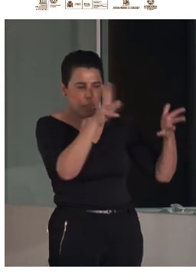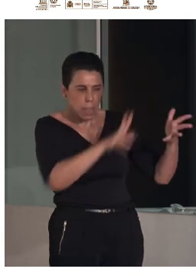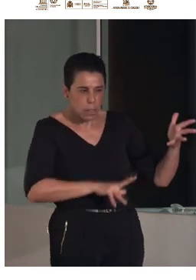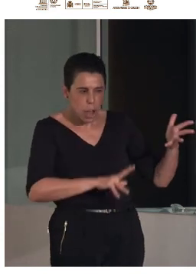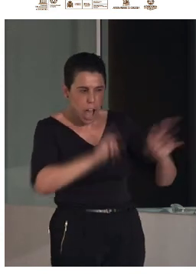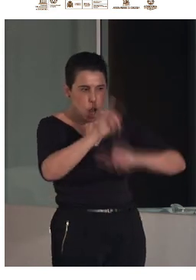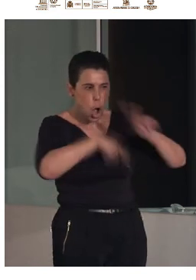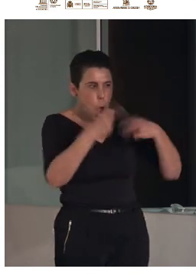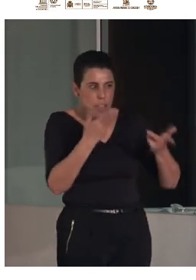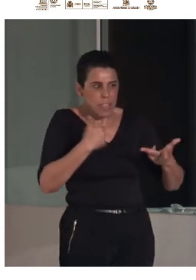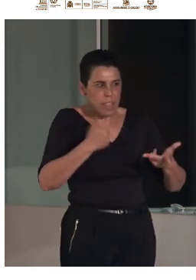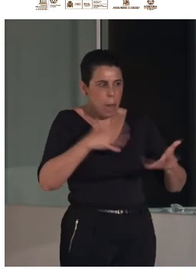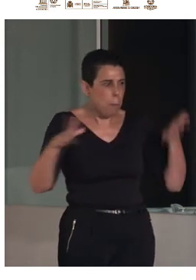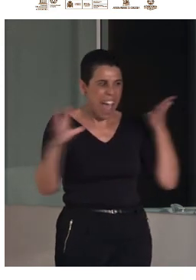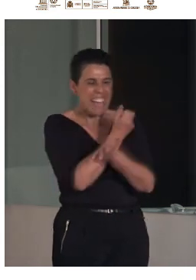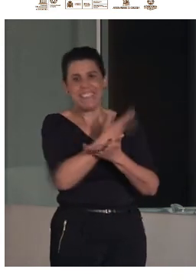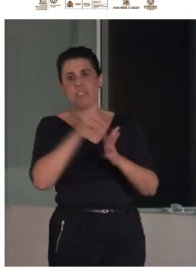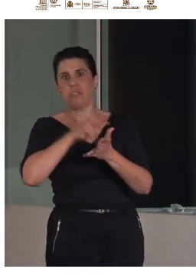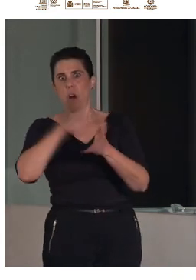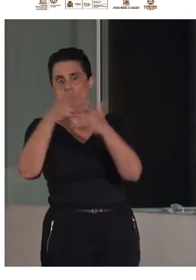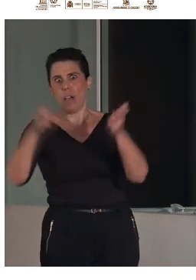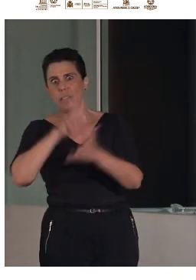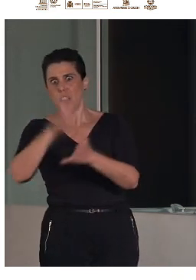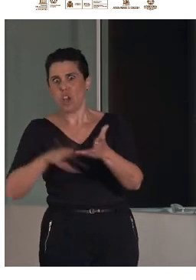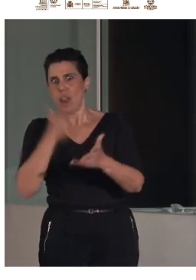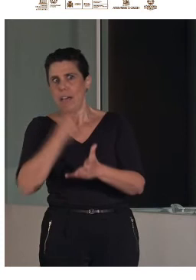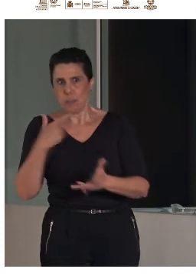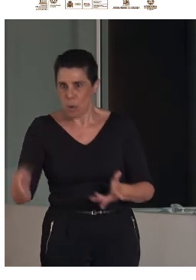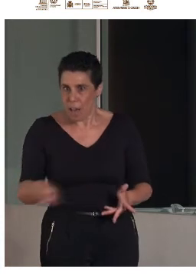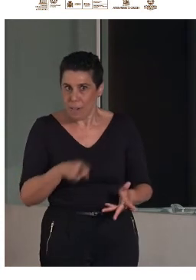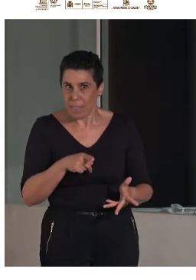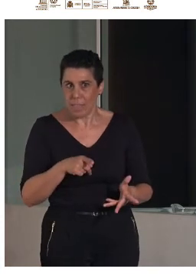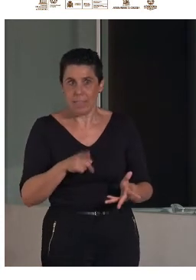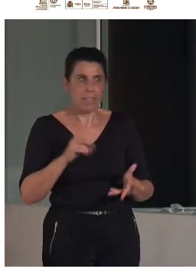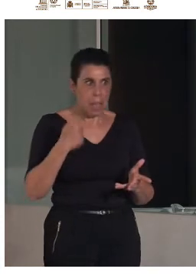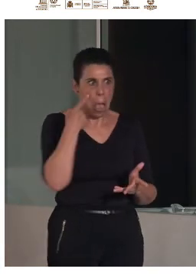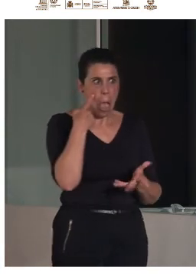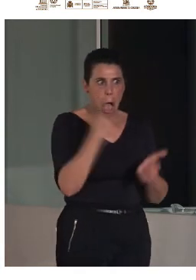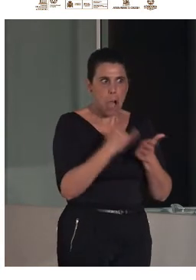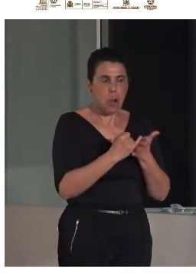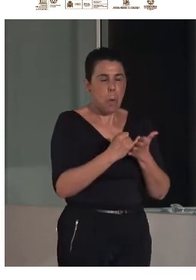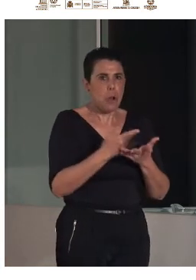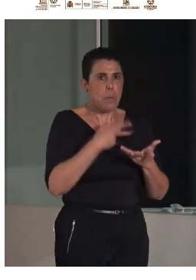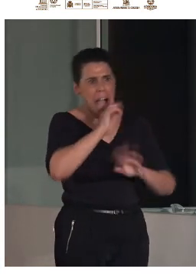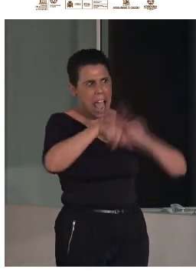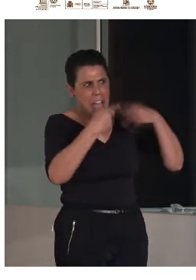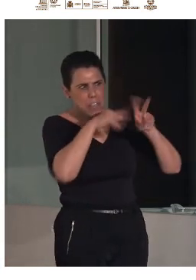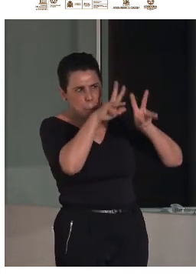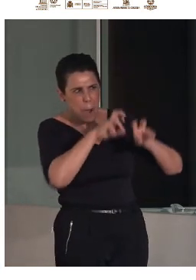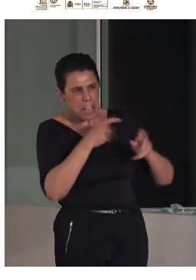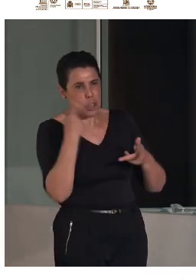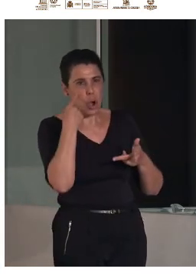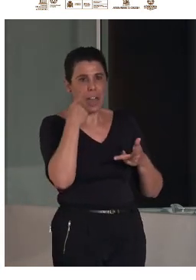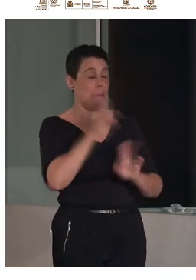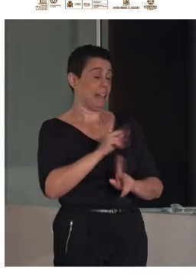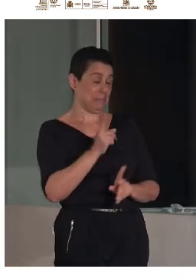fácil que es lo que yo haría básicamente eso se ve o se estudia no lo hemos estudiado sí que es verdad que